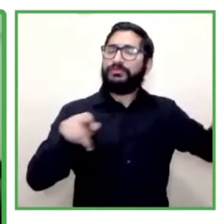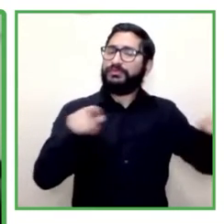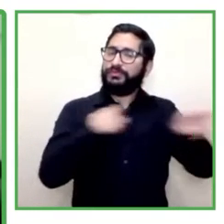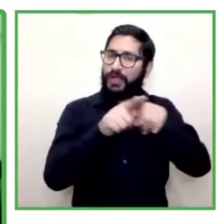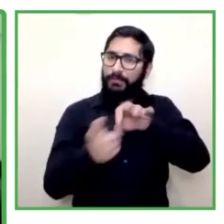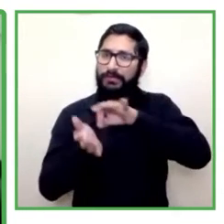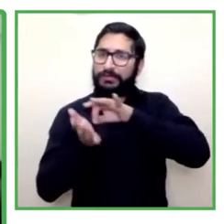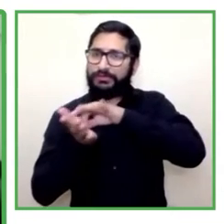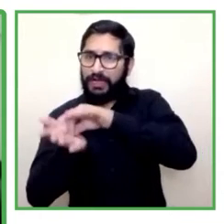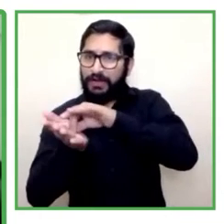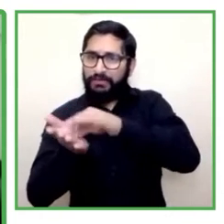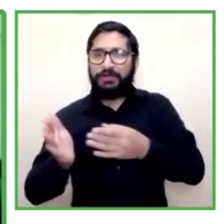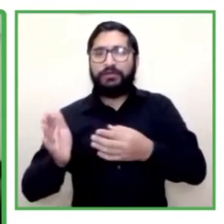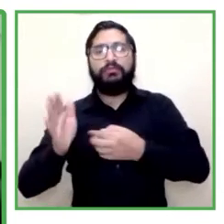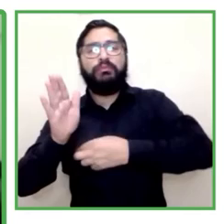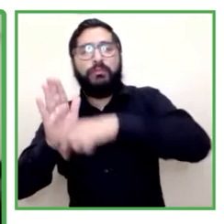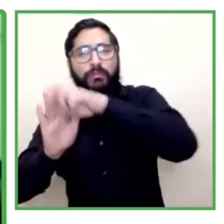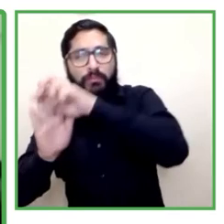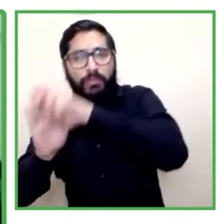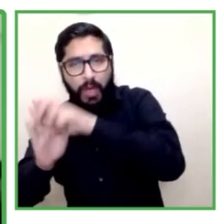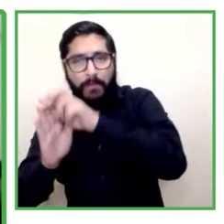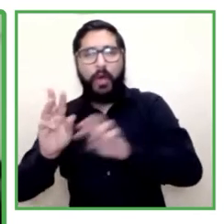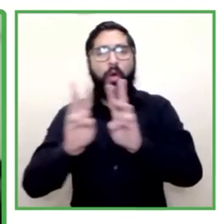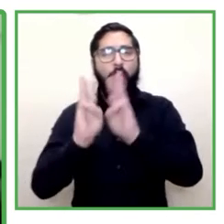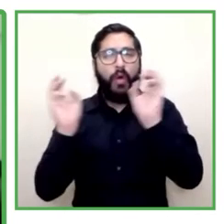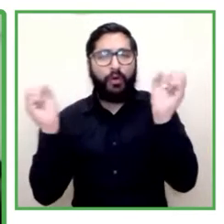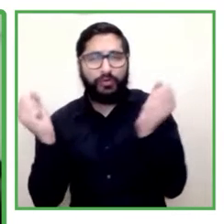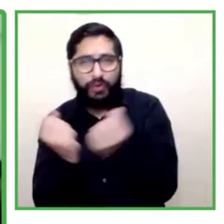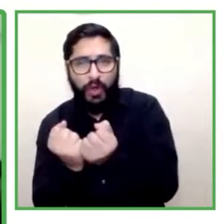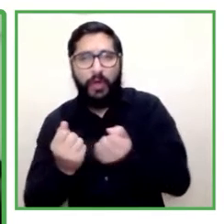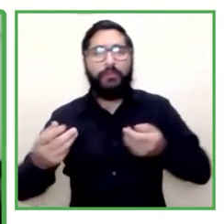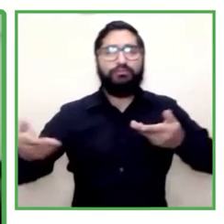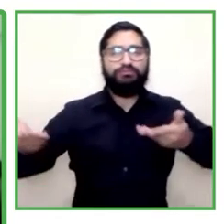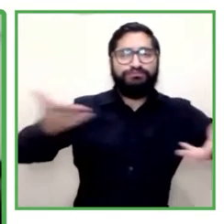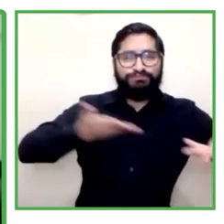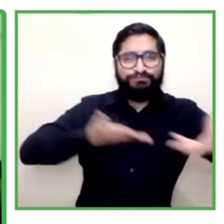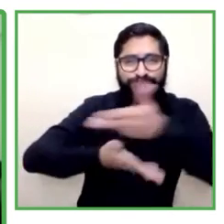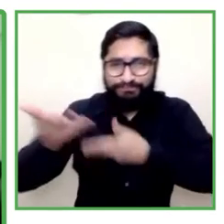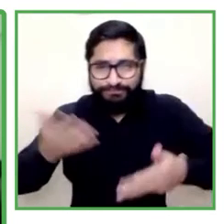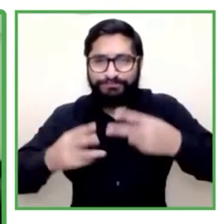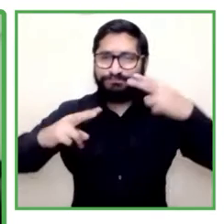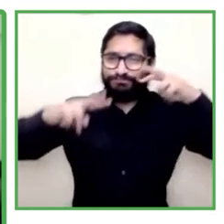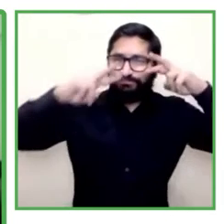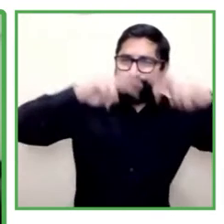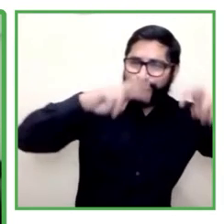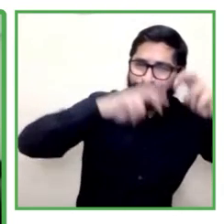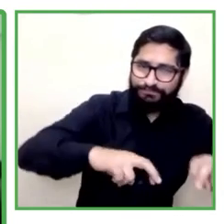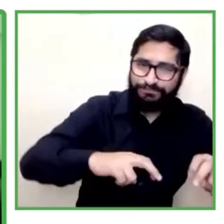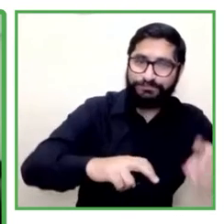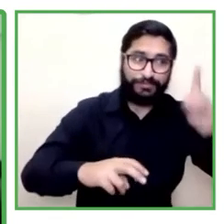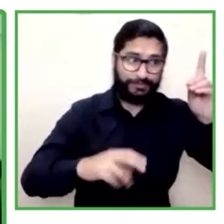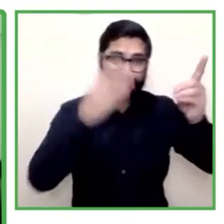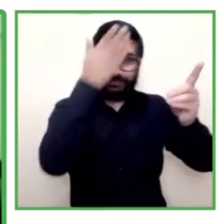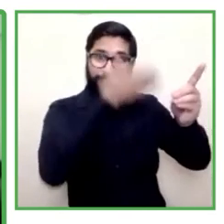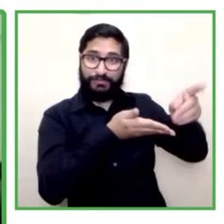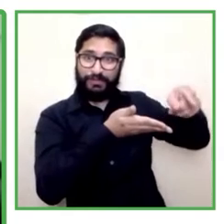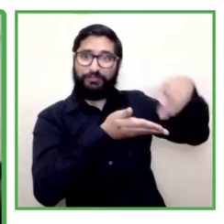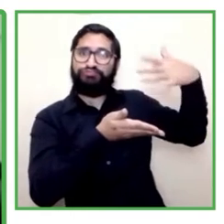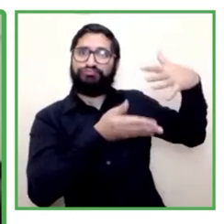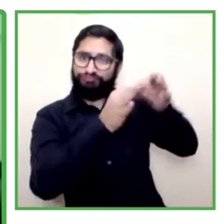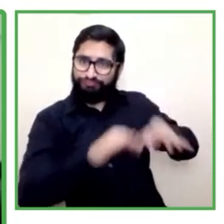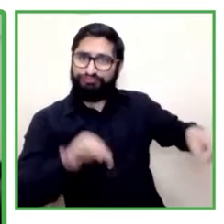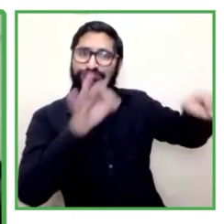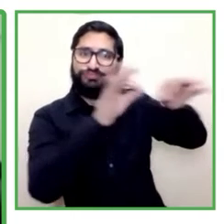efectivamente cómo aseguramos que las personas con discapacidad puedan mantenerse en el empleo,